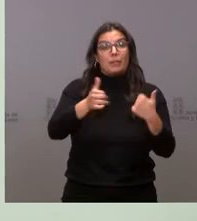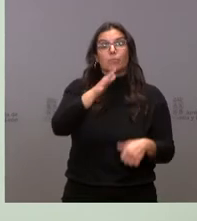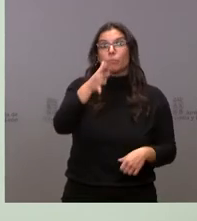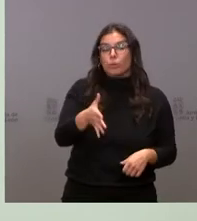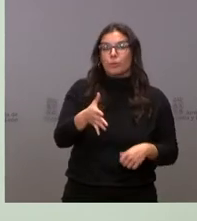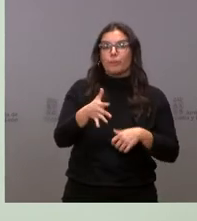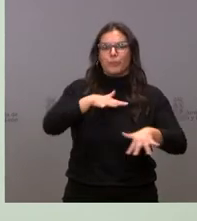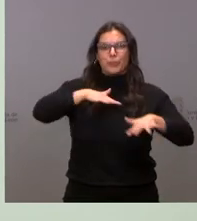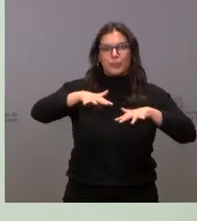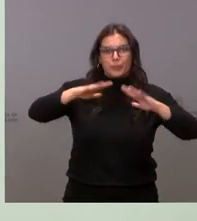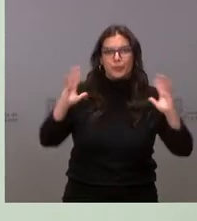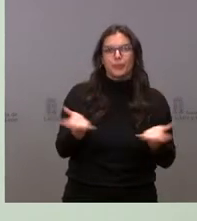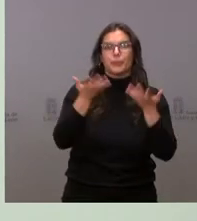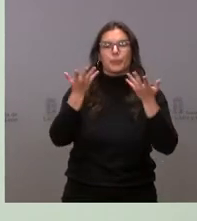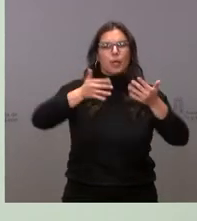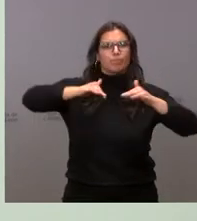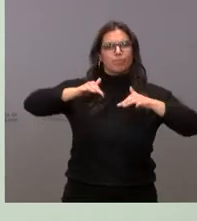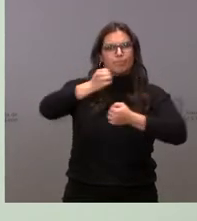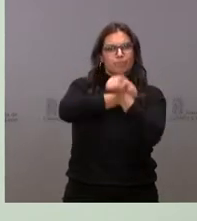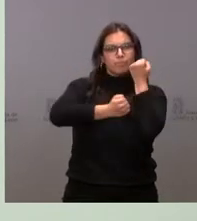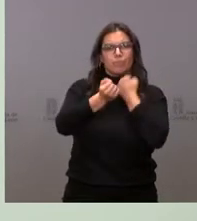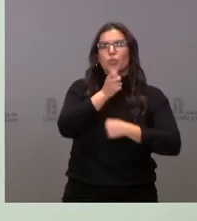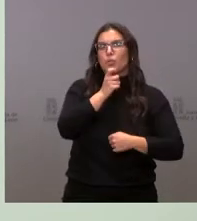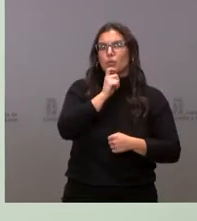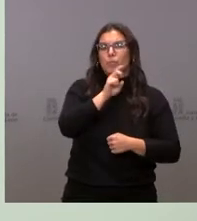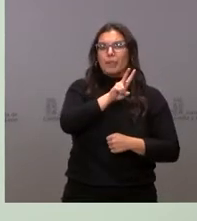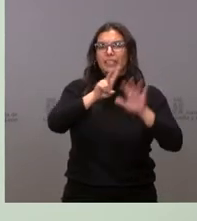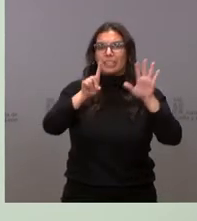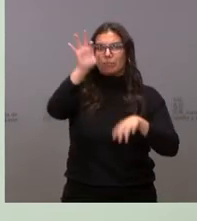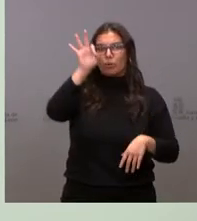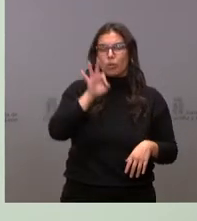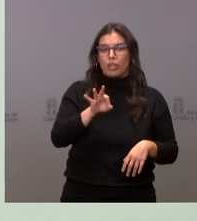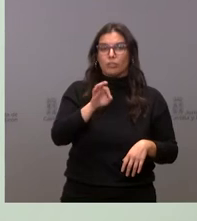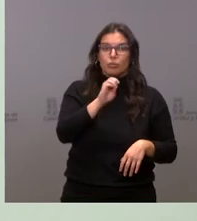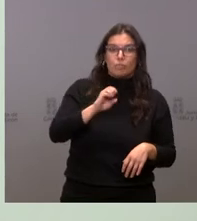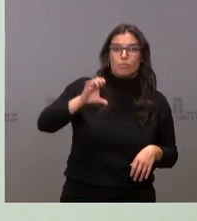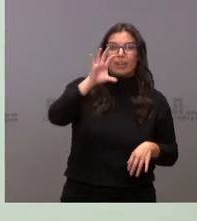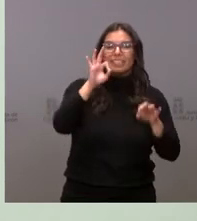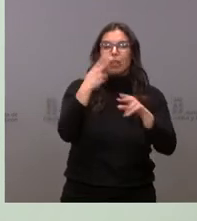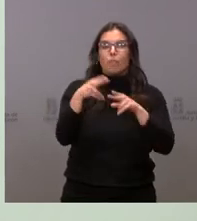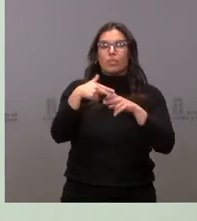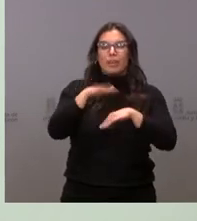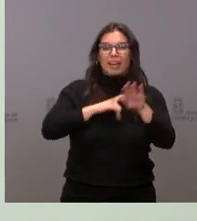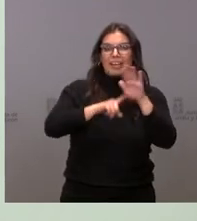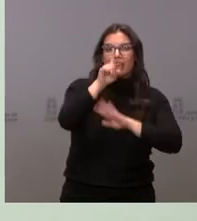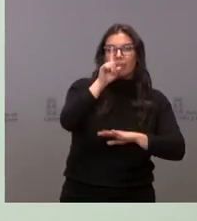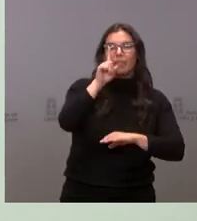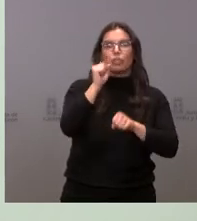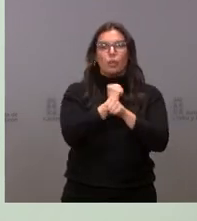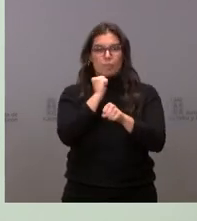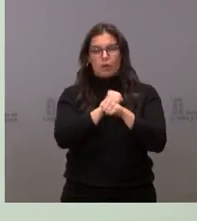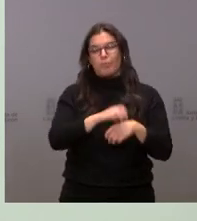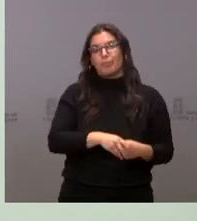promoveremos una actividad económica con una subida del 26% en políticas de crecimiento y de empleo.